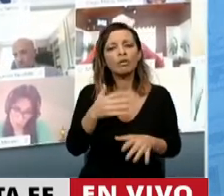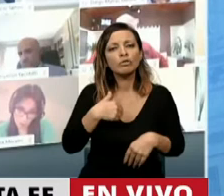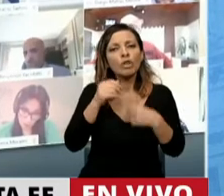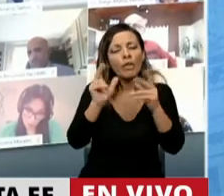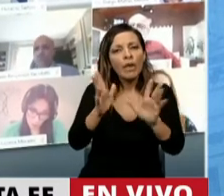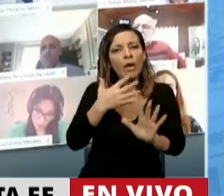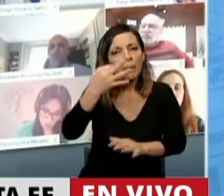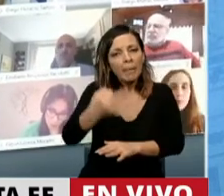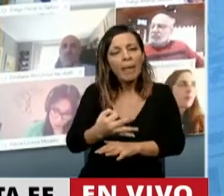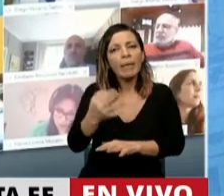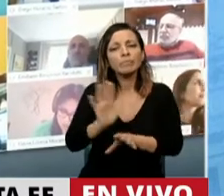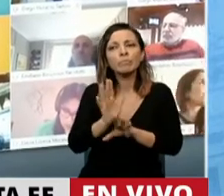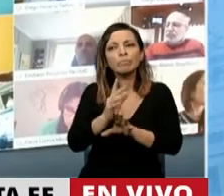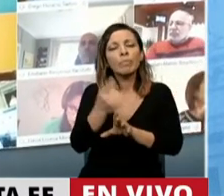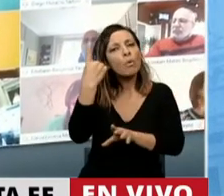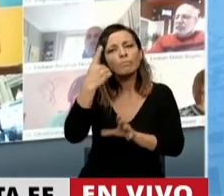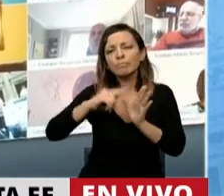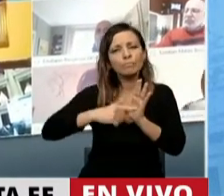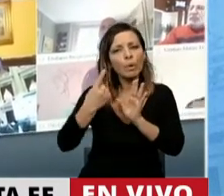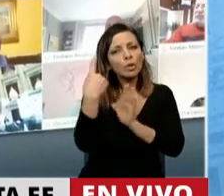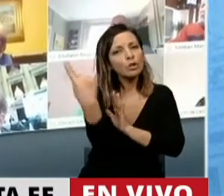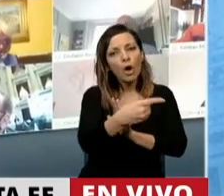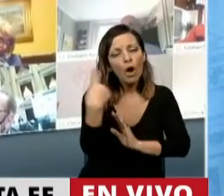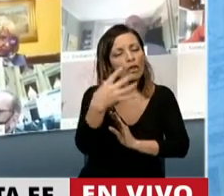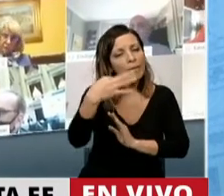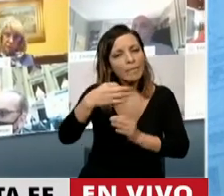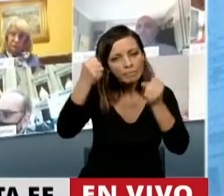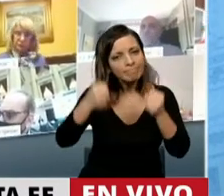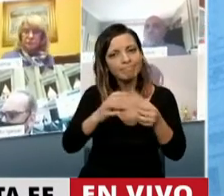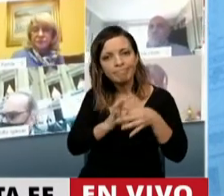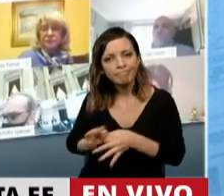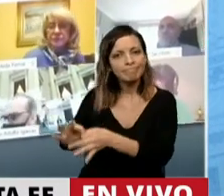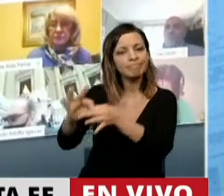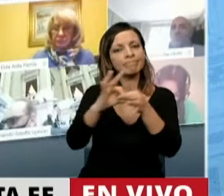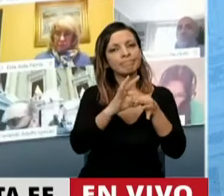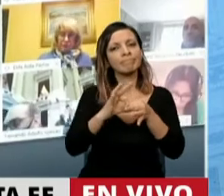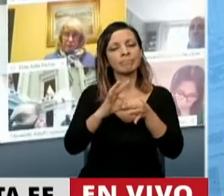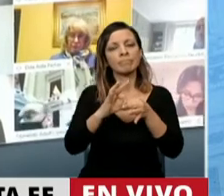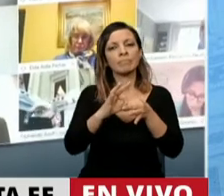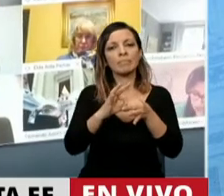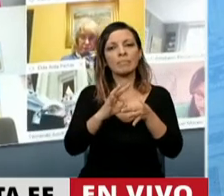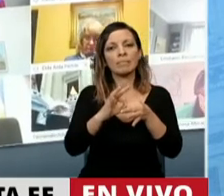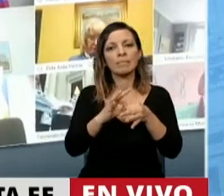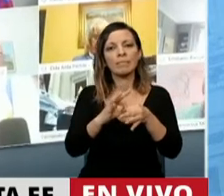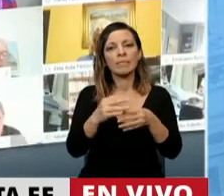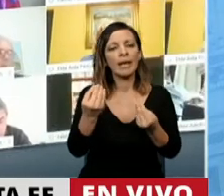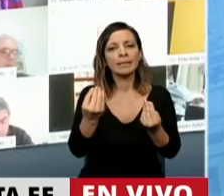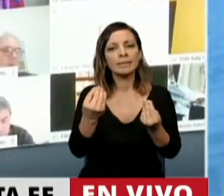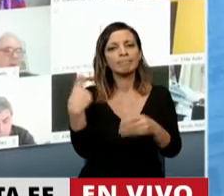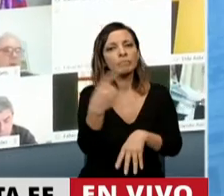punto donde tenemos que unirnos todos desde el sistema político es en el